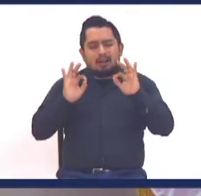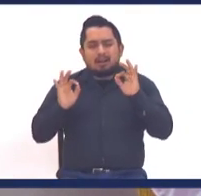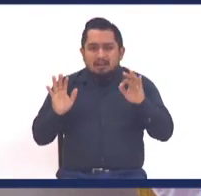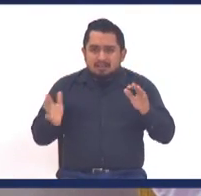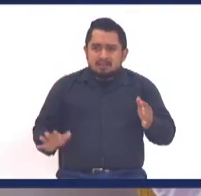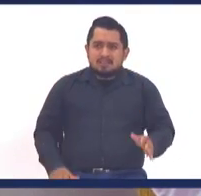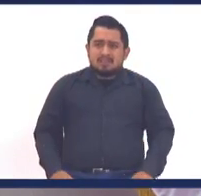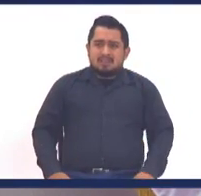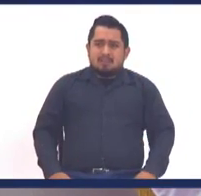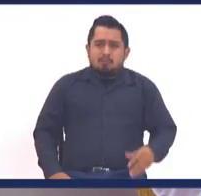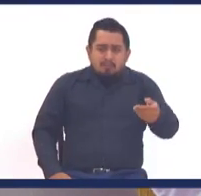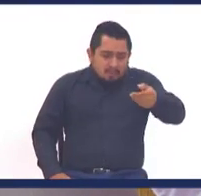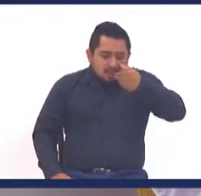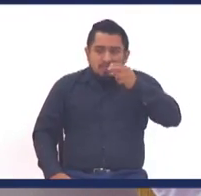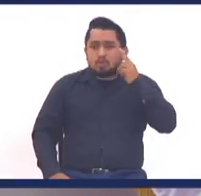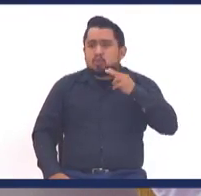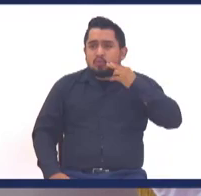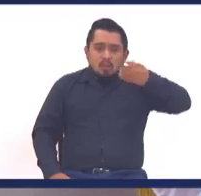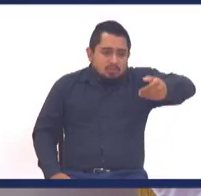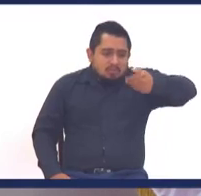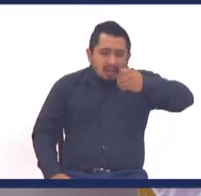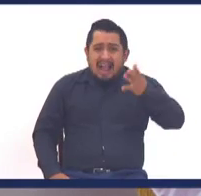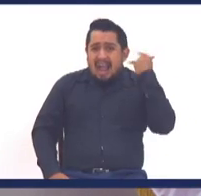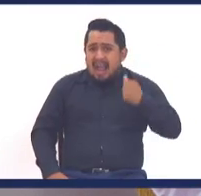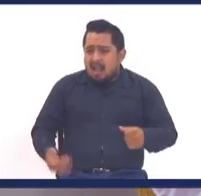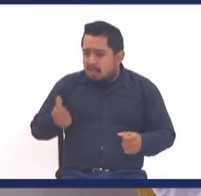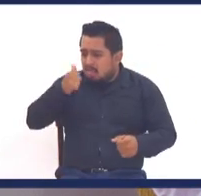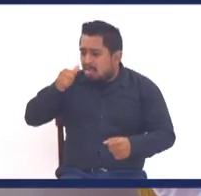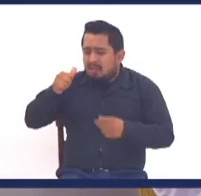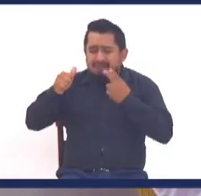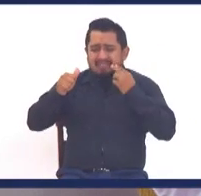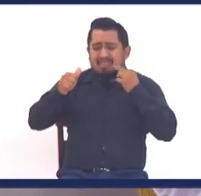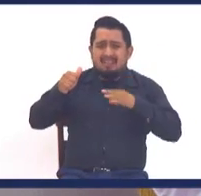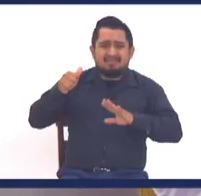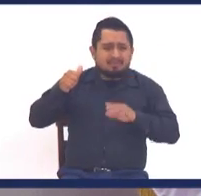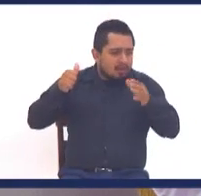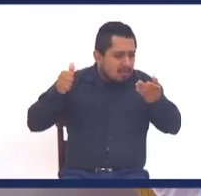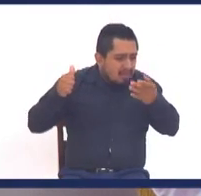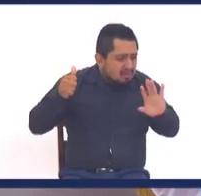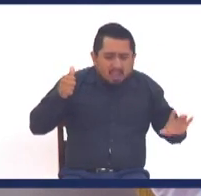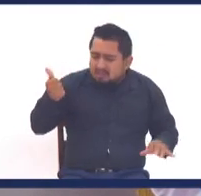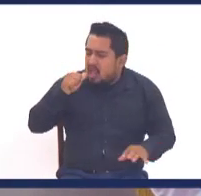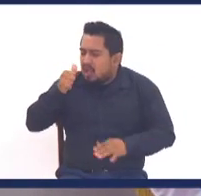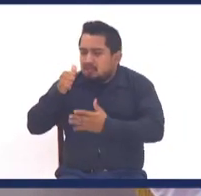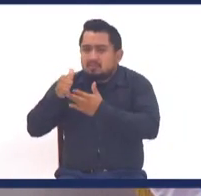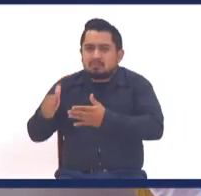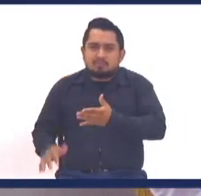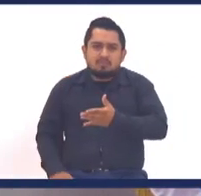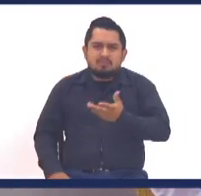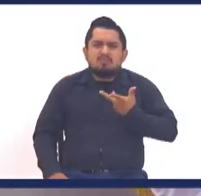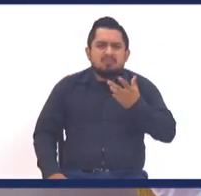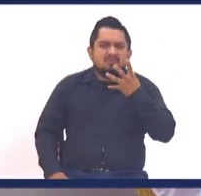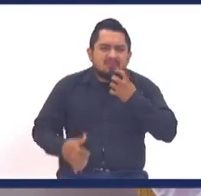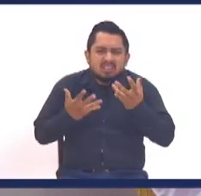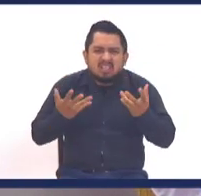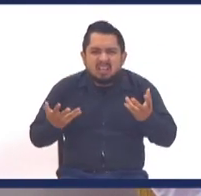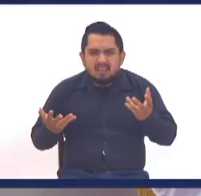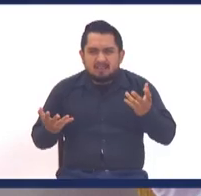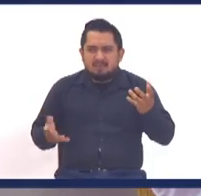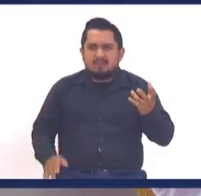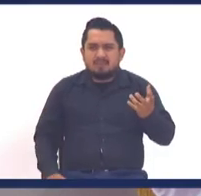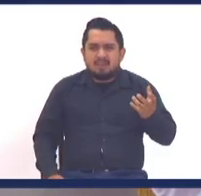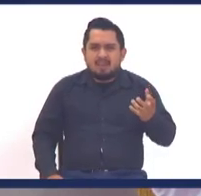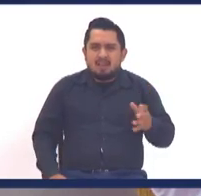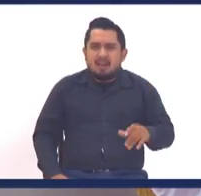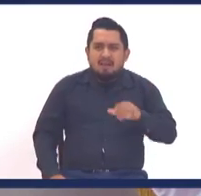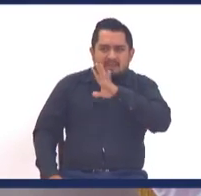volvimos a sentir el sabor, de una semita, porque antes solo el guaro, sentían, y no era guaro, no querían, hoy que queremos, hoy